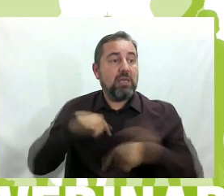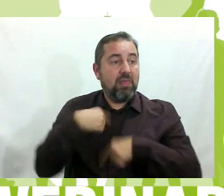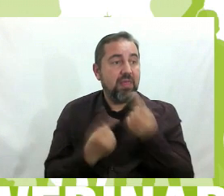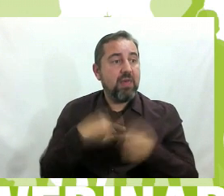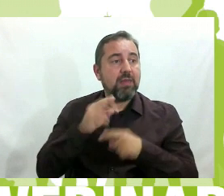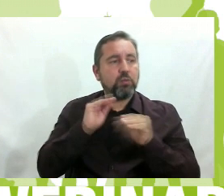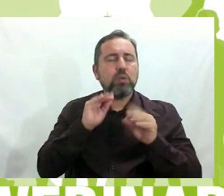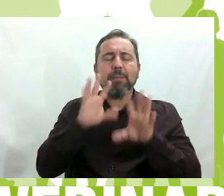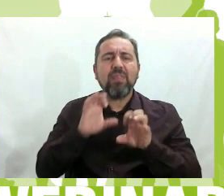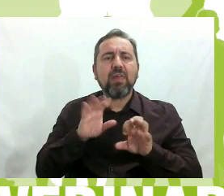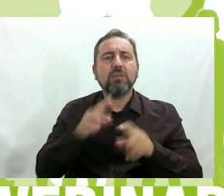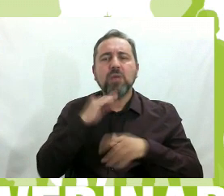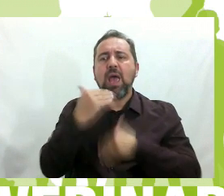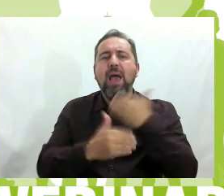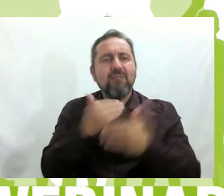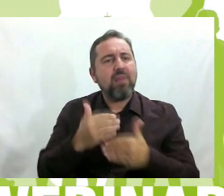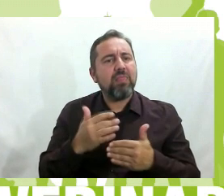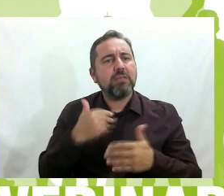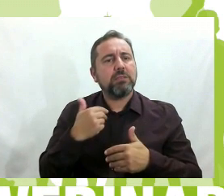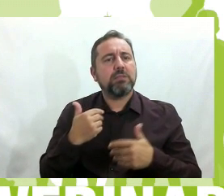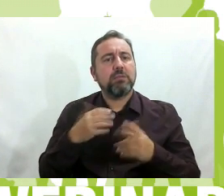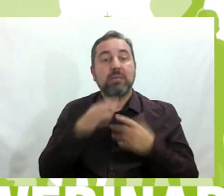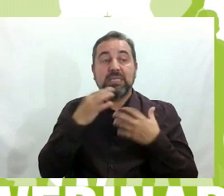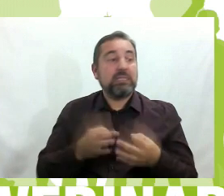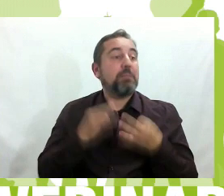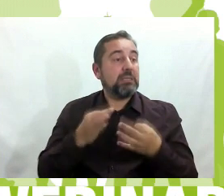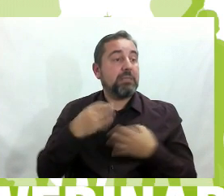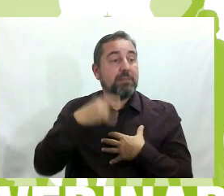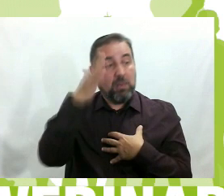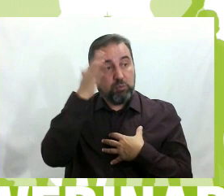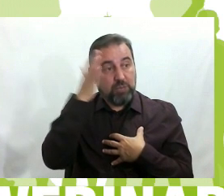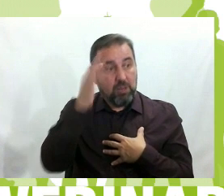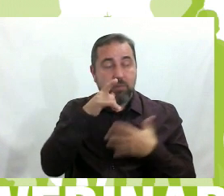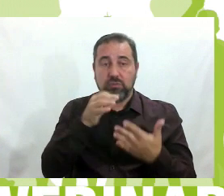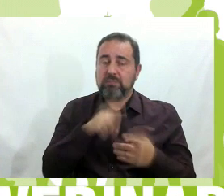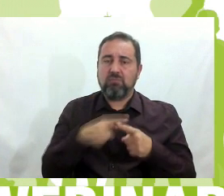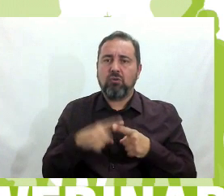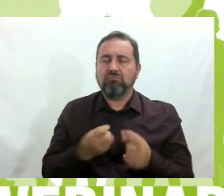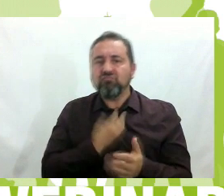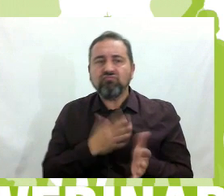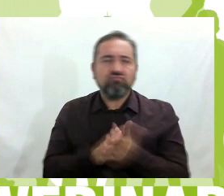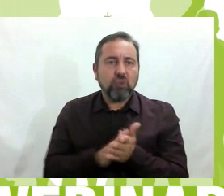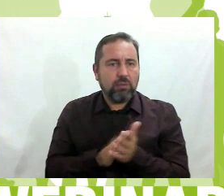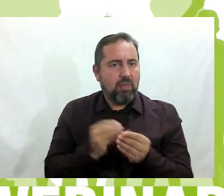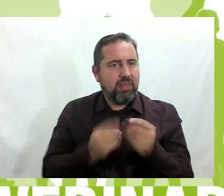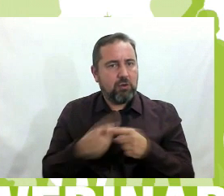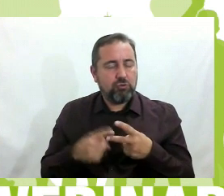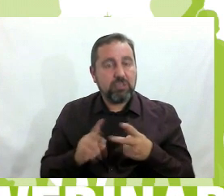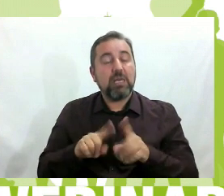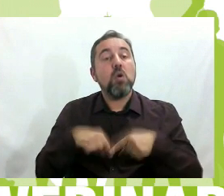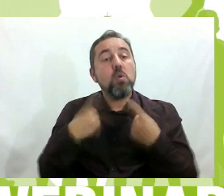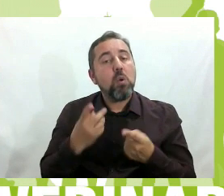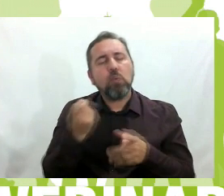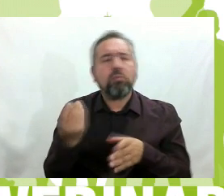con sus aprendizajes y sus avances. Porque siempre está ilusionado y motivado por hacer cosas. Y luego también tenemos un